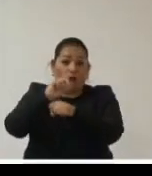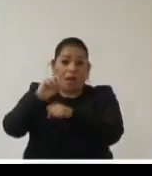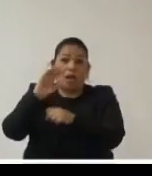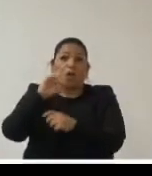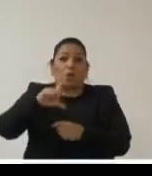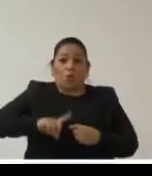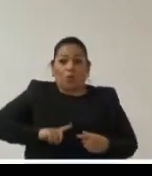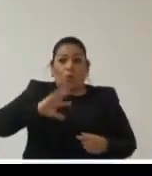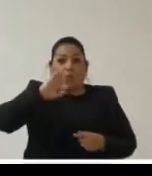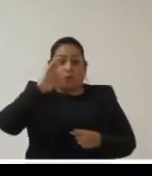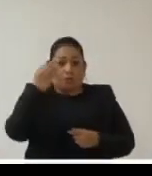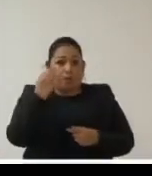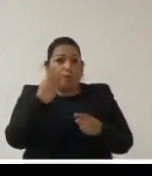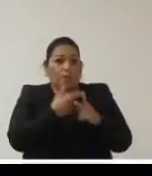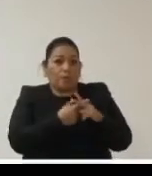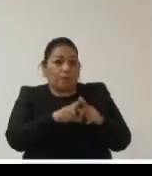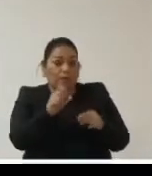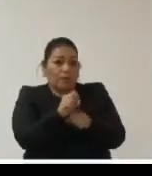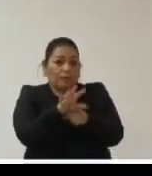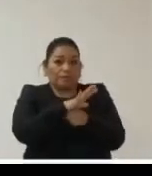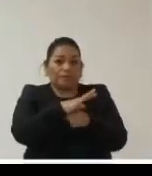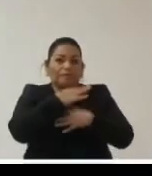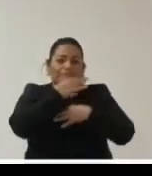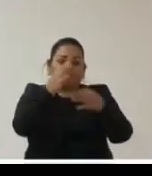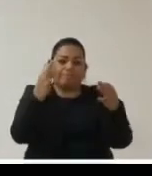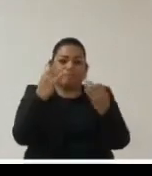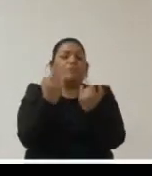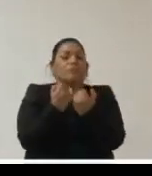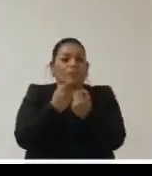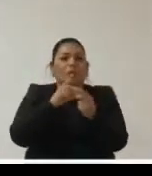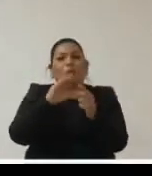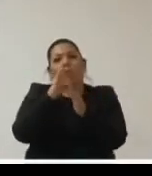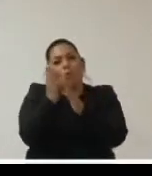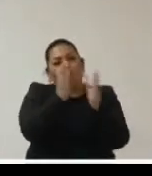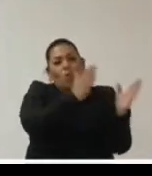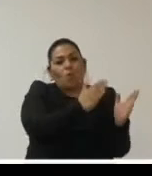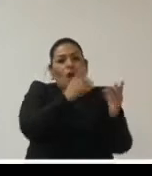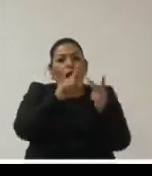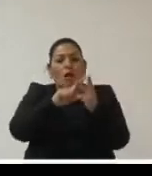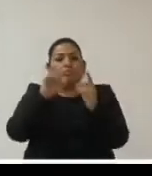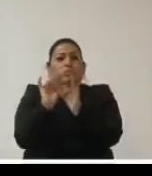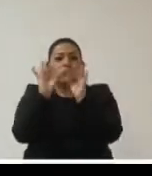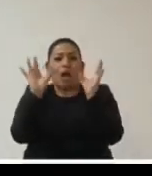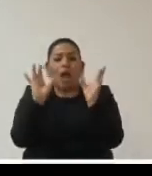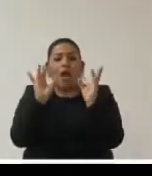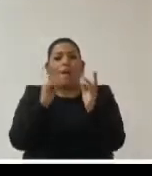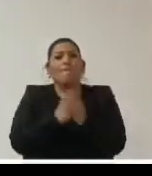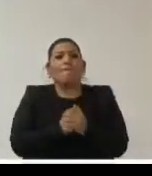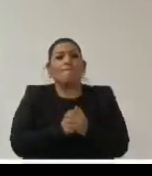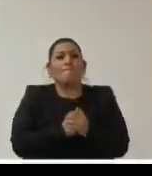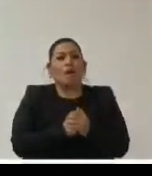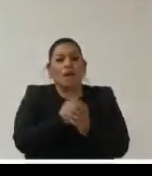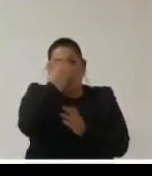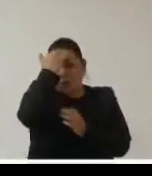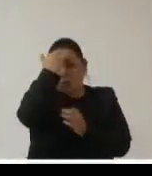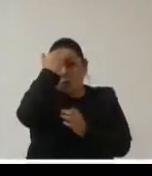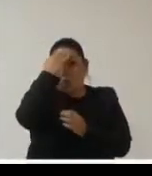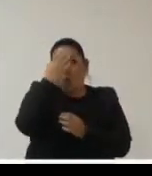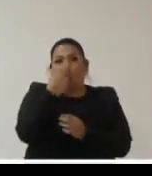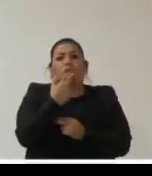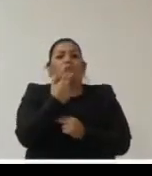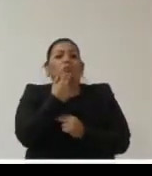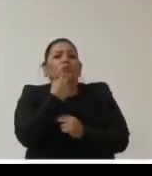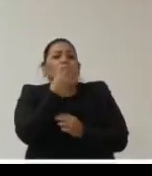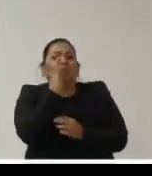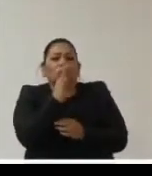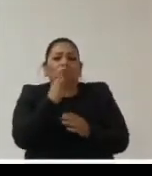federal desde el inicio de esta pandemia y uno más que es sobre transparencia proactiva conocimiento público útil que